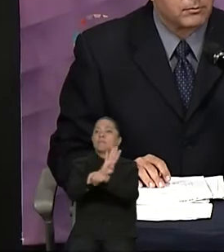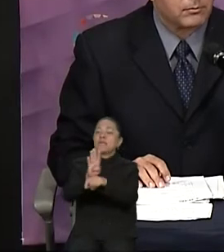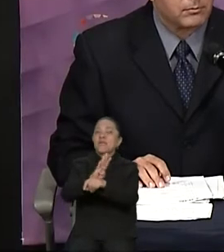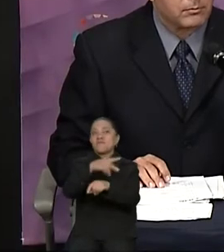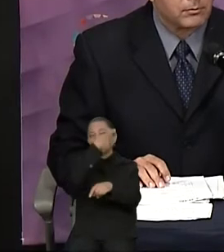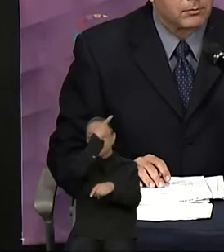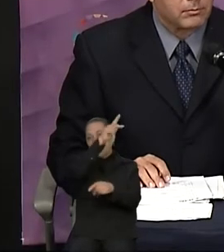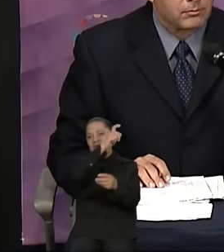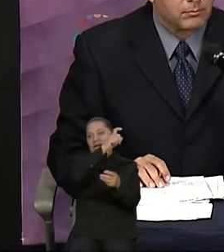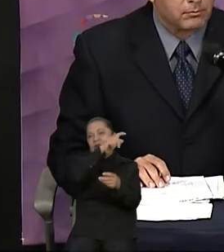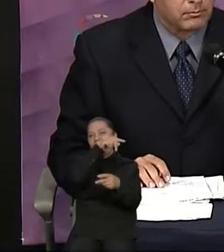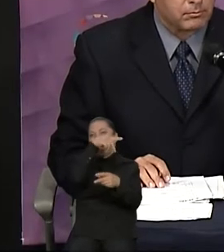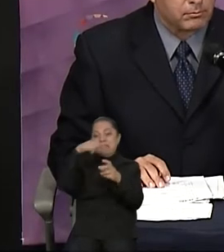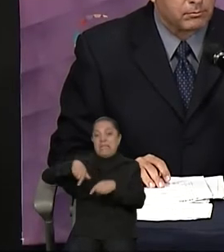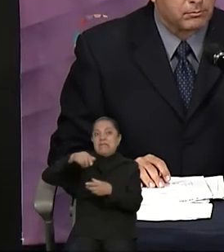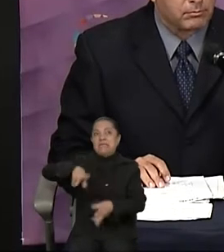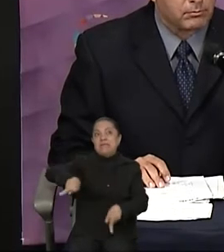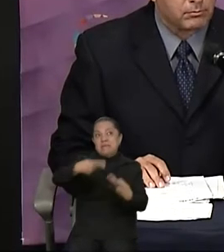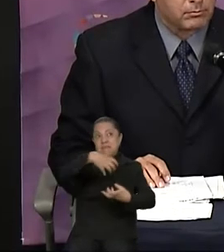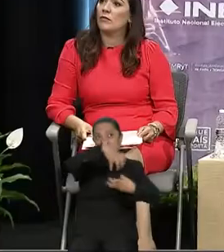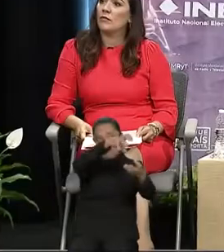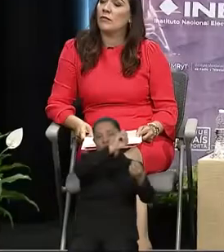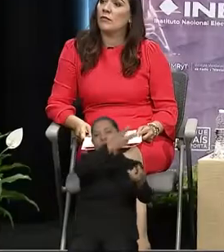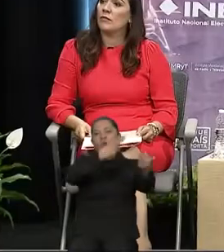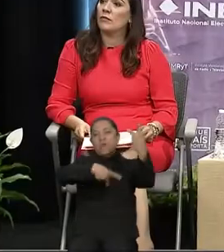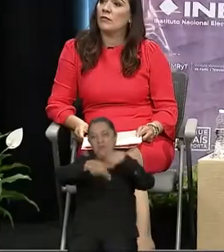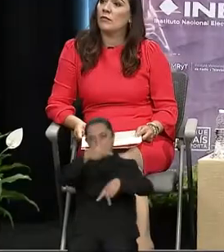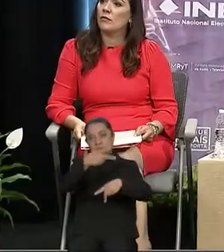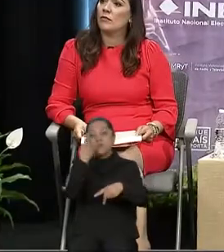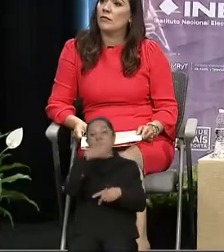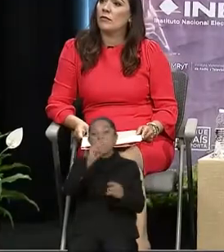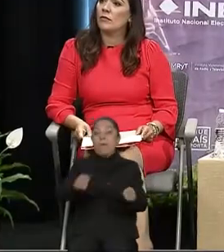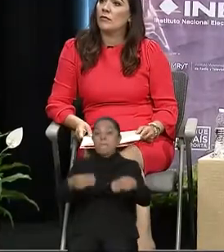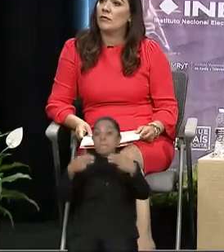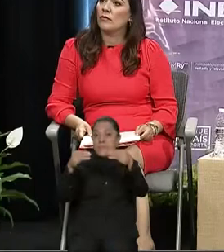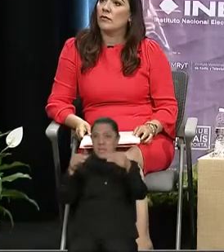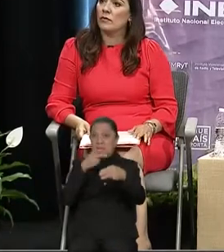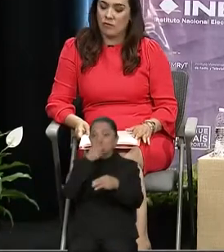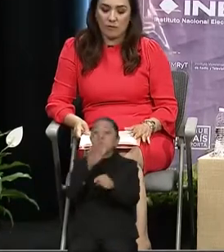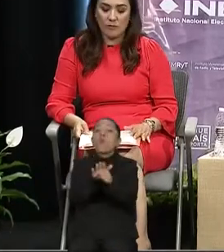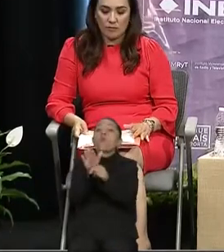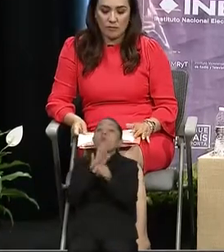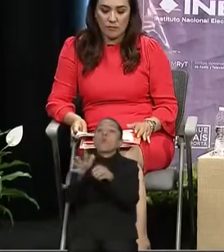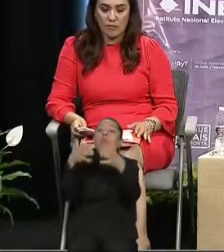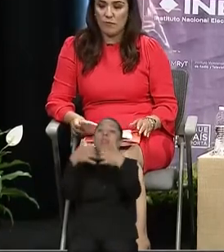mercado dicta qué empresa, qué sector, qué industria vive o muere.